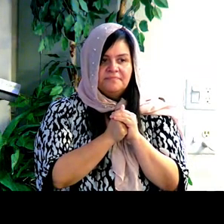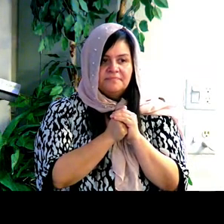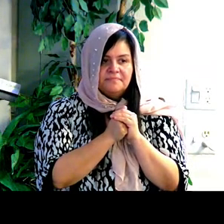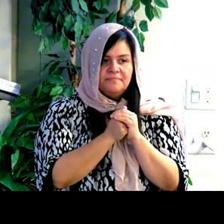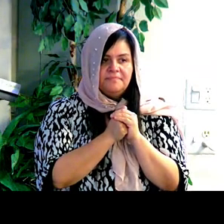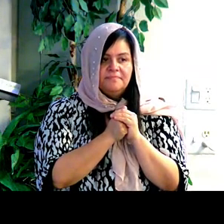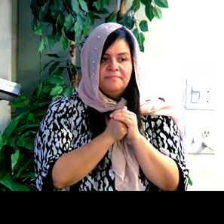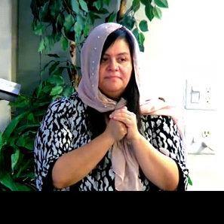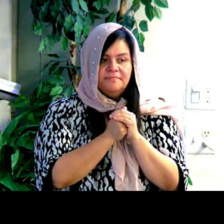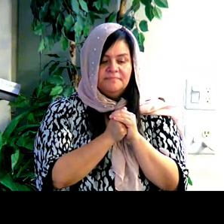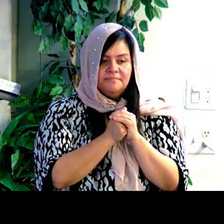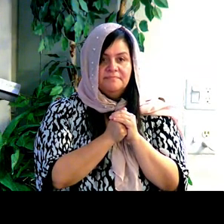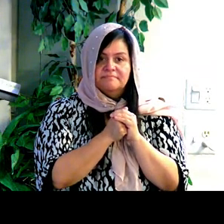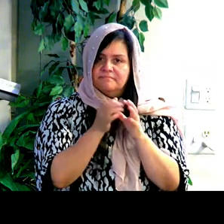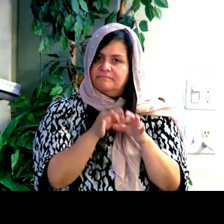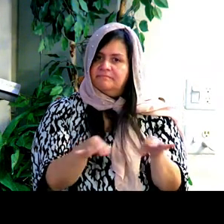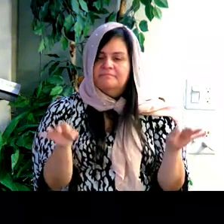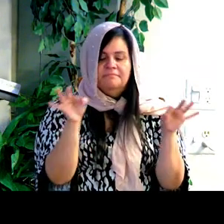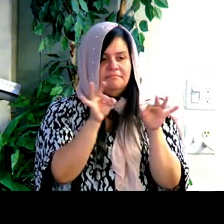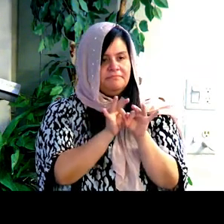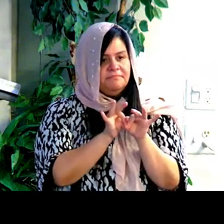De eso se trata todo esto.